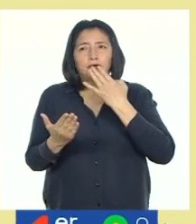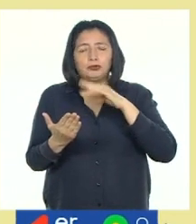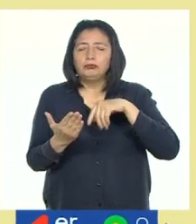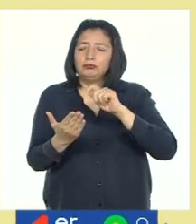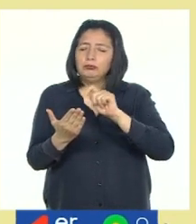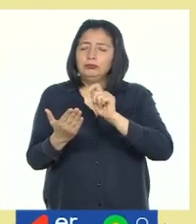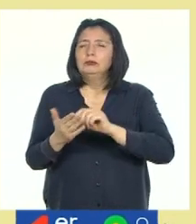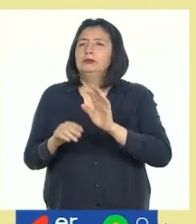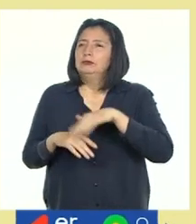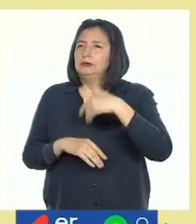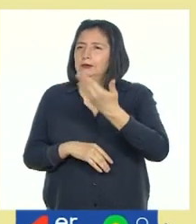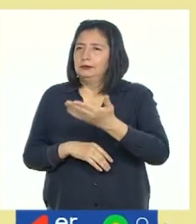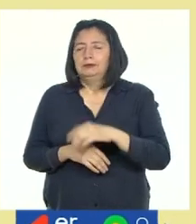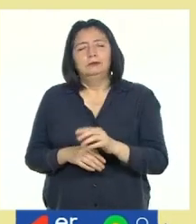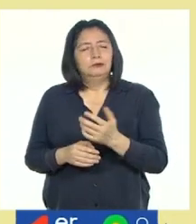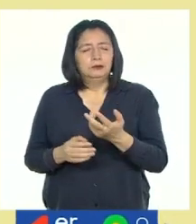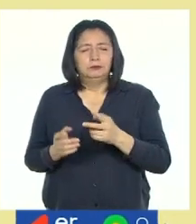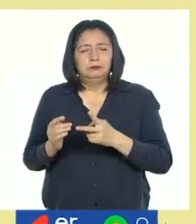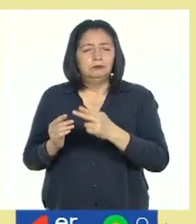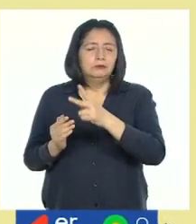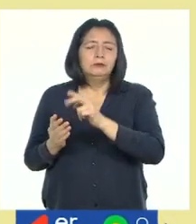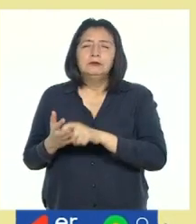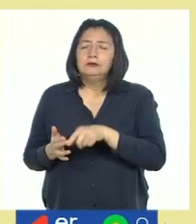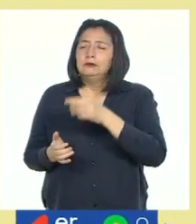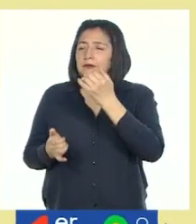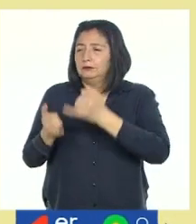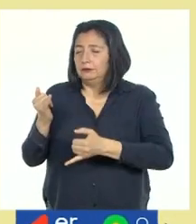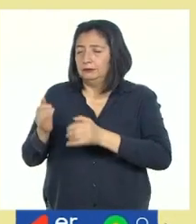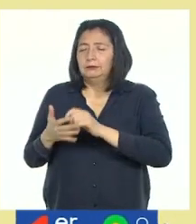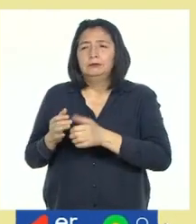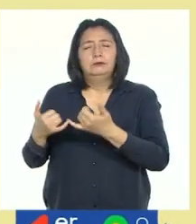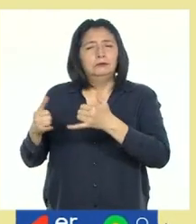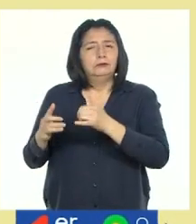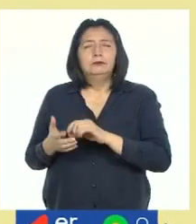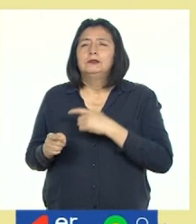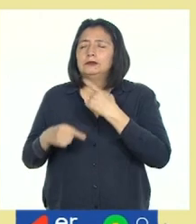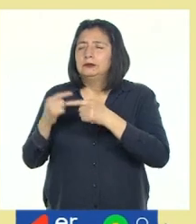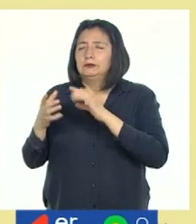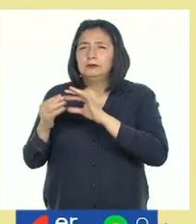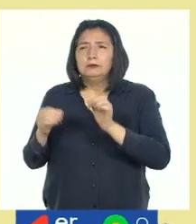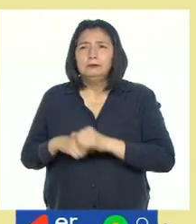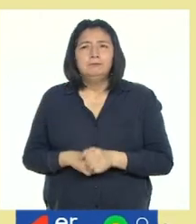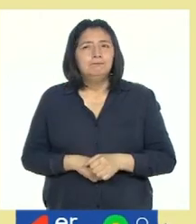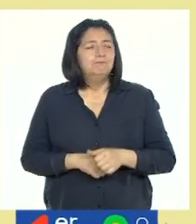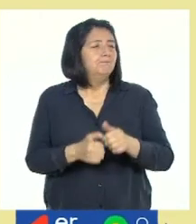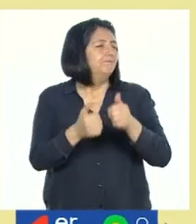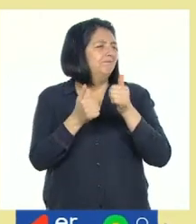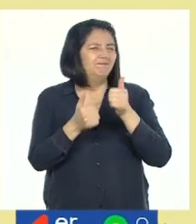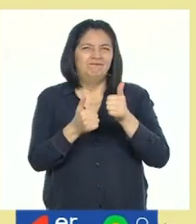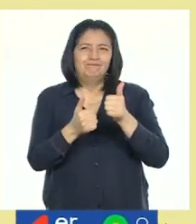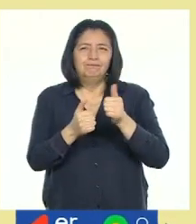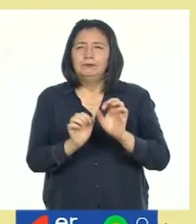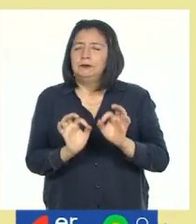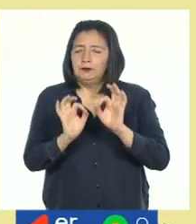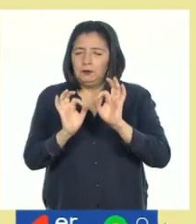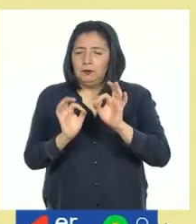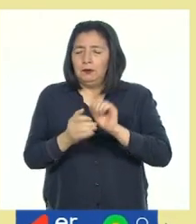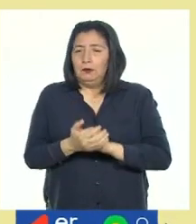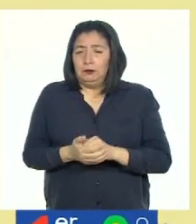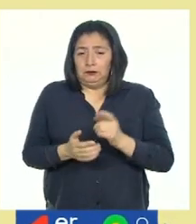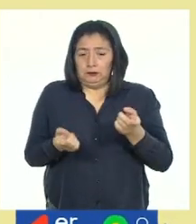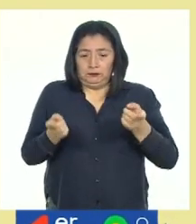Luego los recorté y finalmente jugué con ellos narrando historias. ¡Eso! ¡Muy bien!